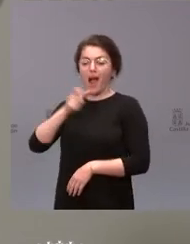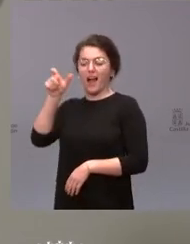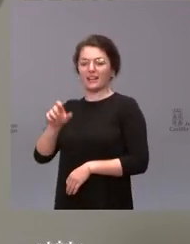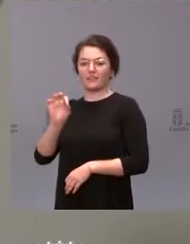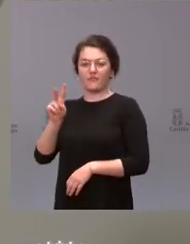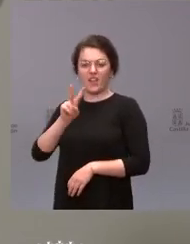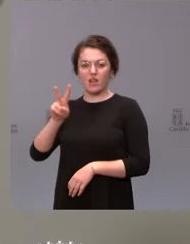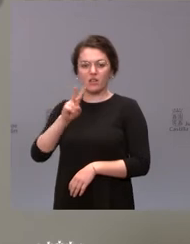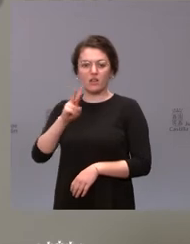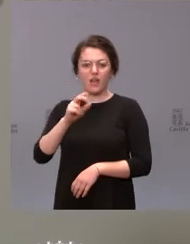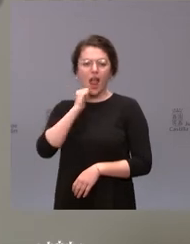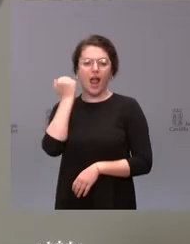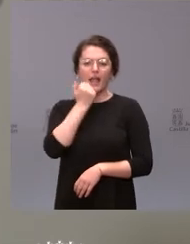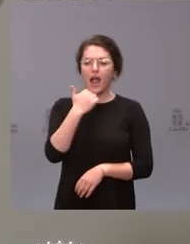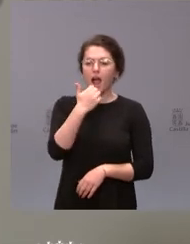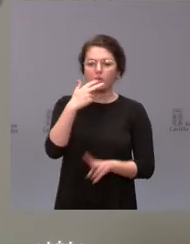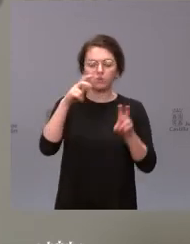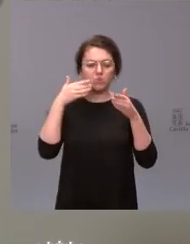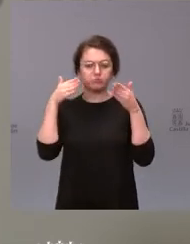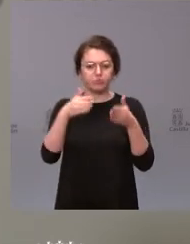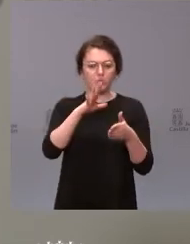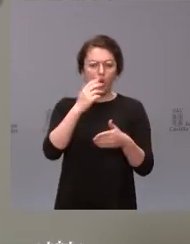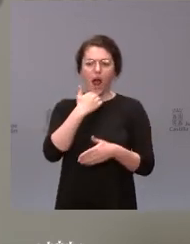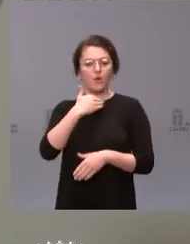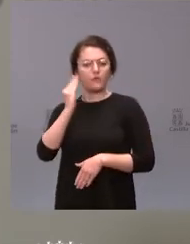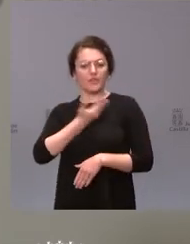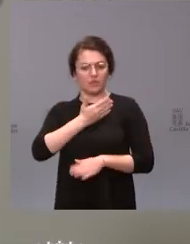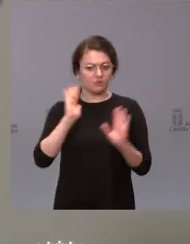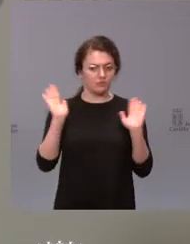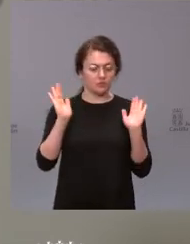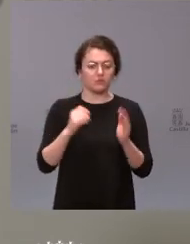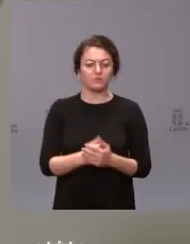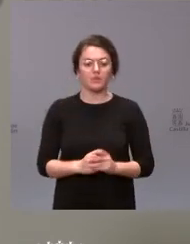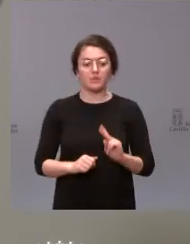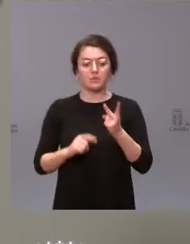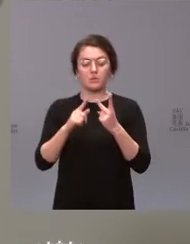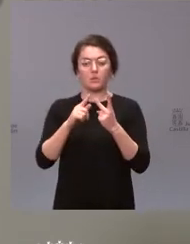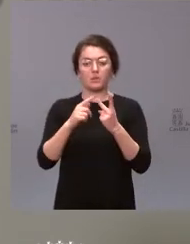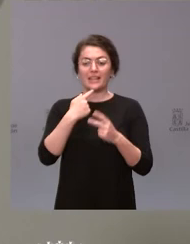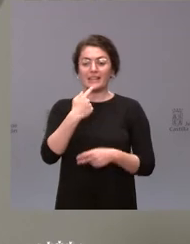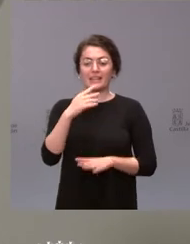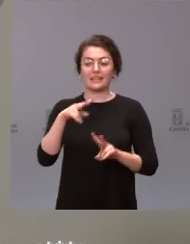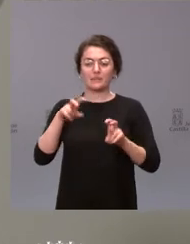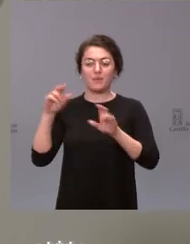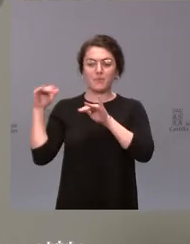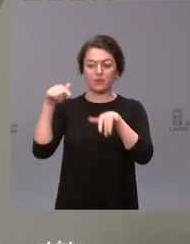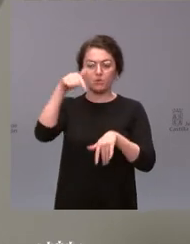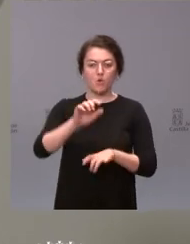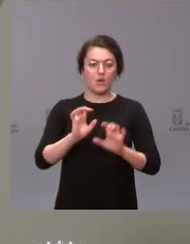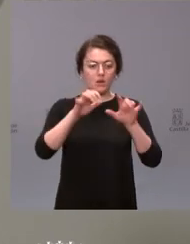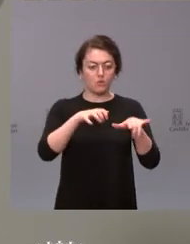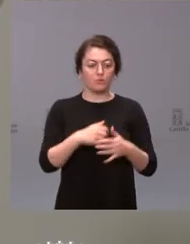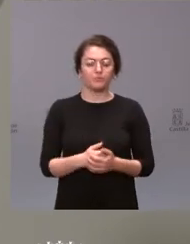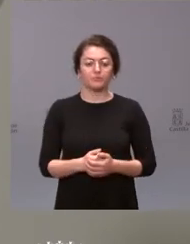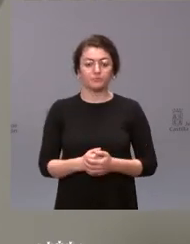concreta en términos de perjuicio, usted en su segunda pregunta me hablaba de la manifestación que va a tener lugar hoy en León. La vivimos, en primer